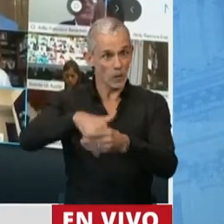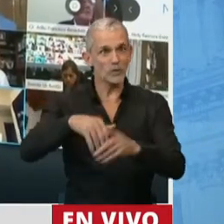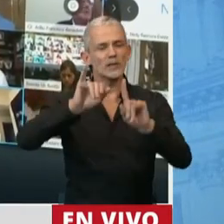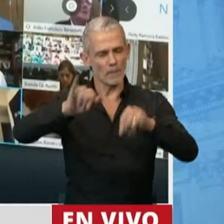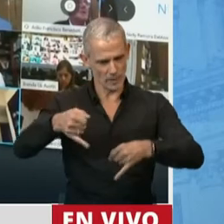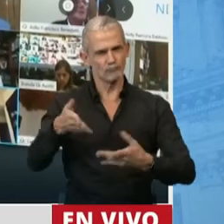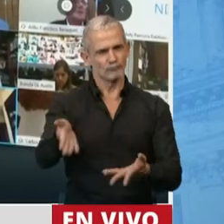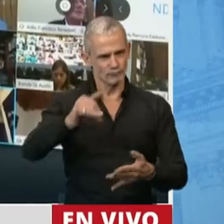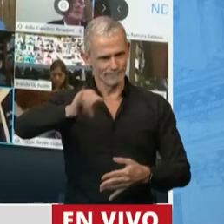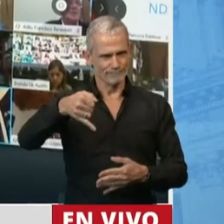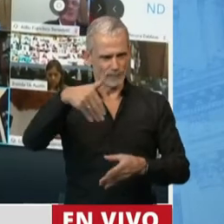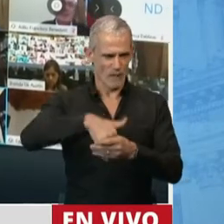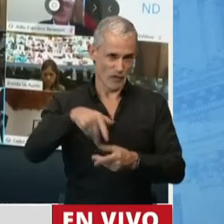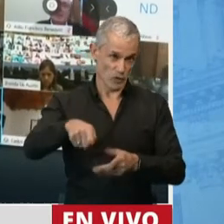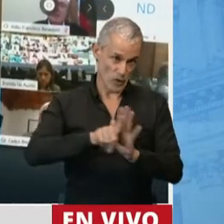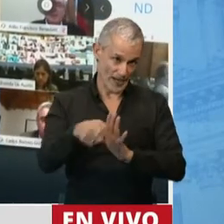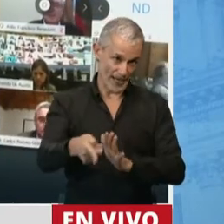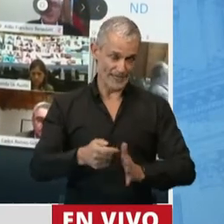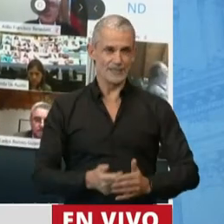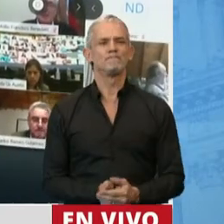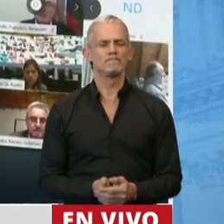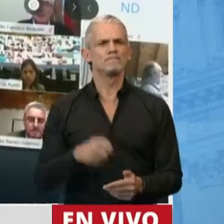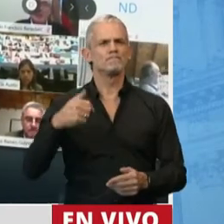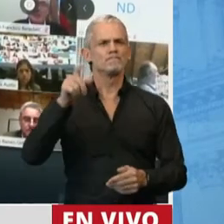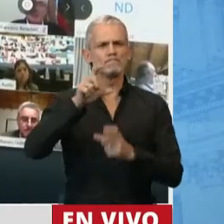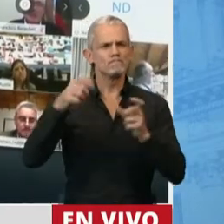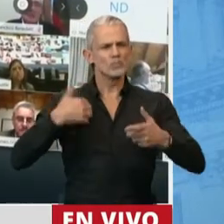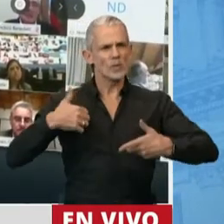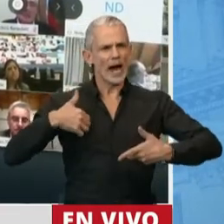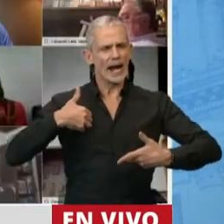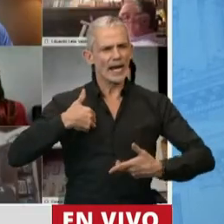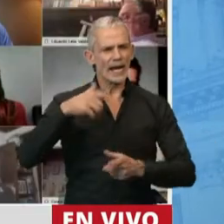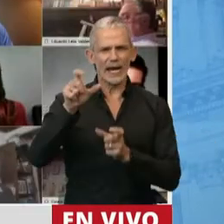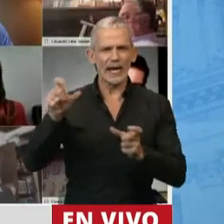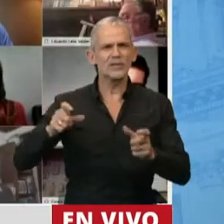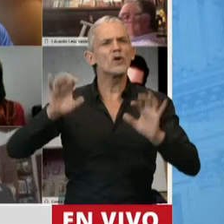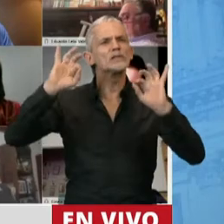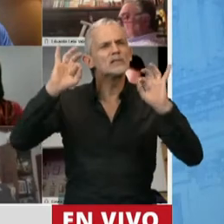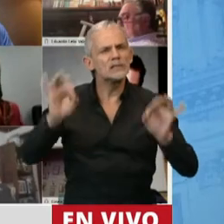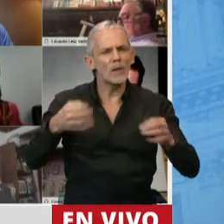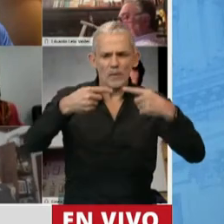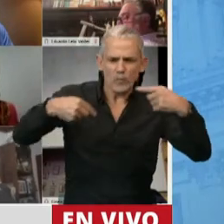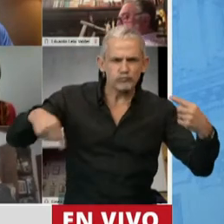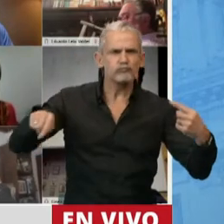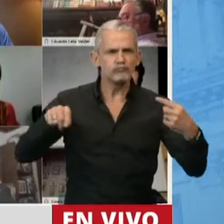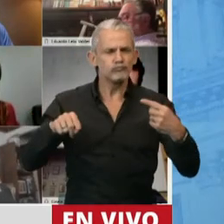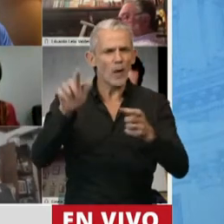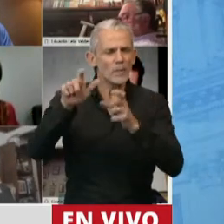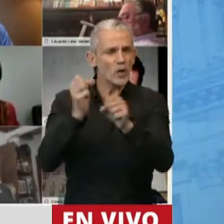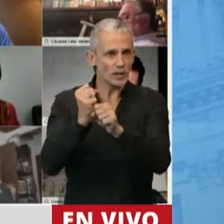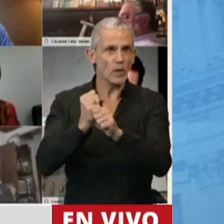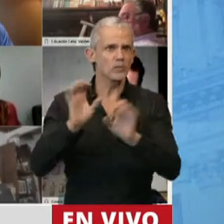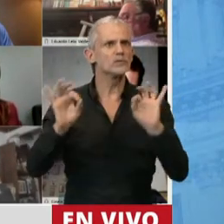afirmativamente esta. Tenemos los argentinos un saber hacer en nuestros trabajadores que es